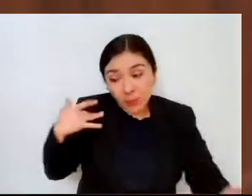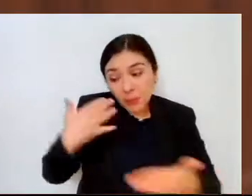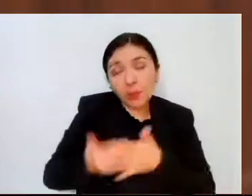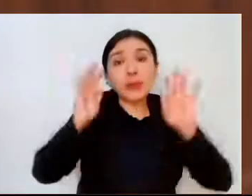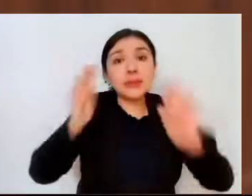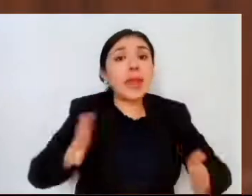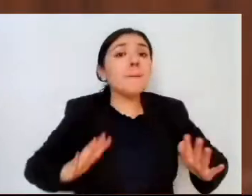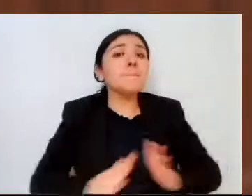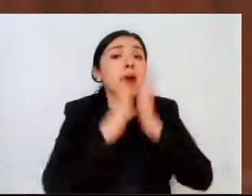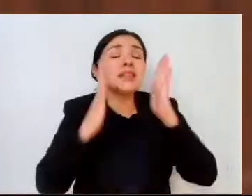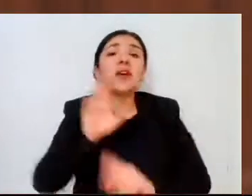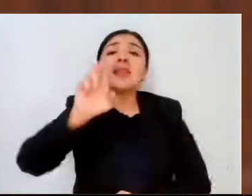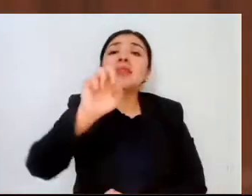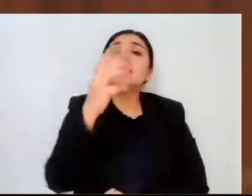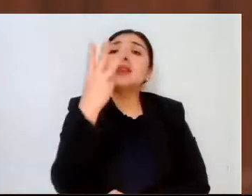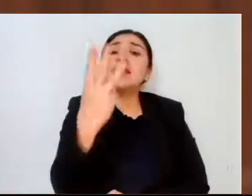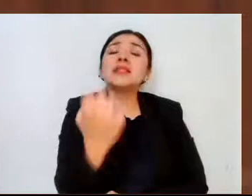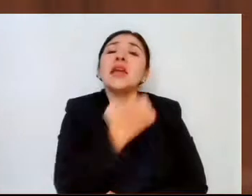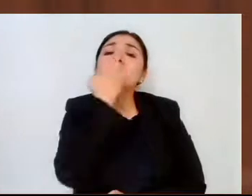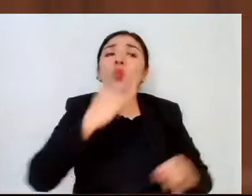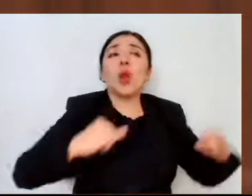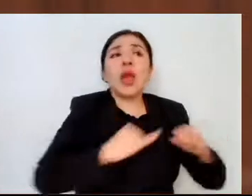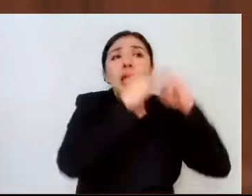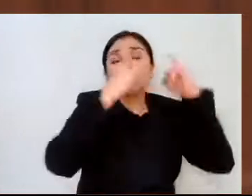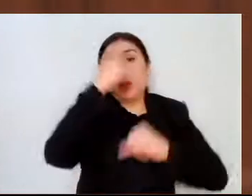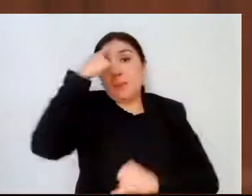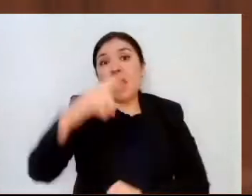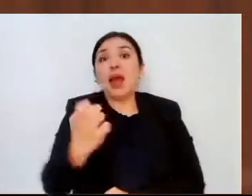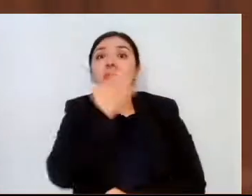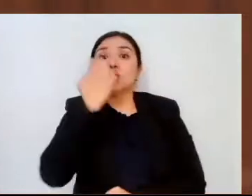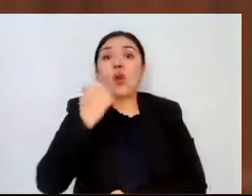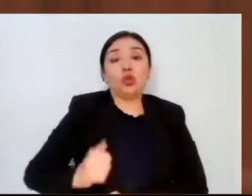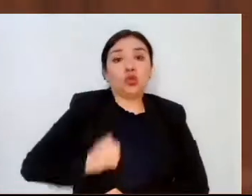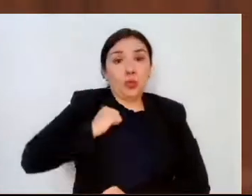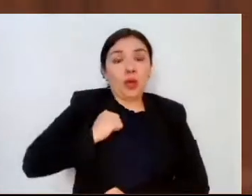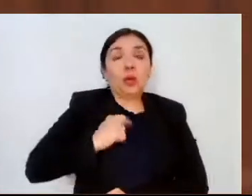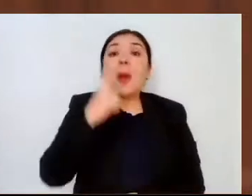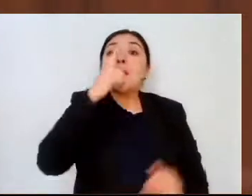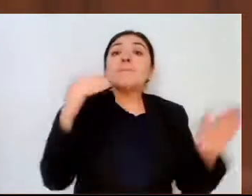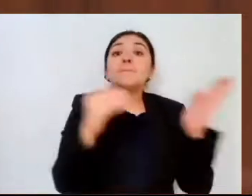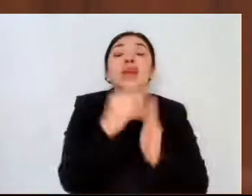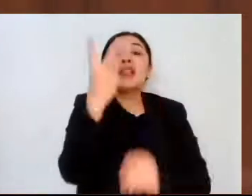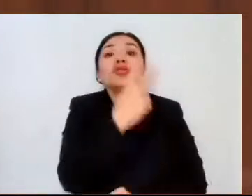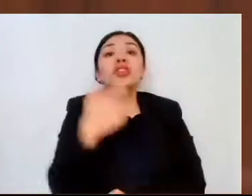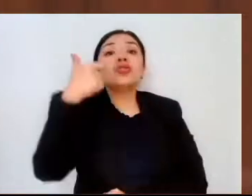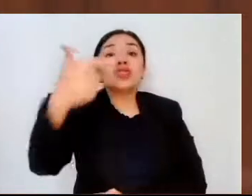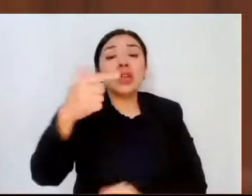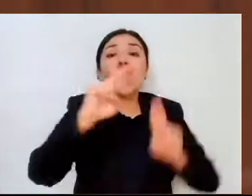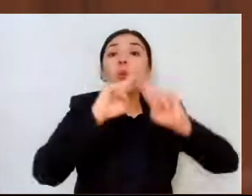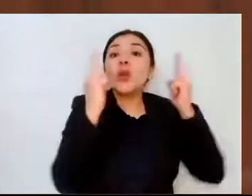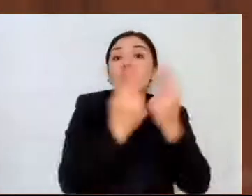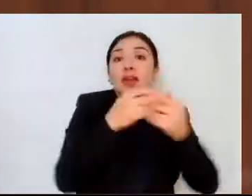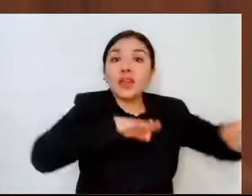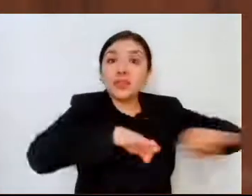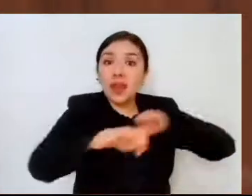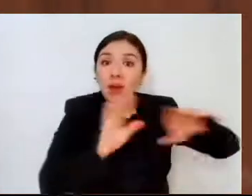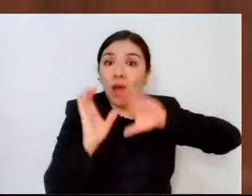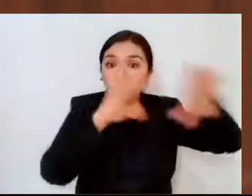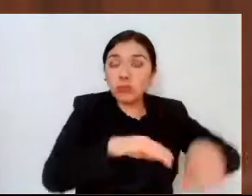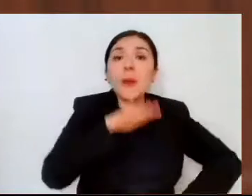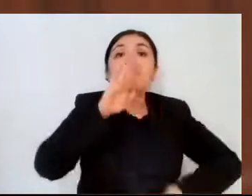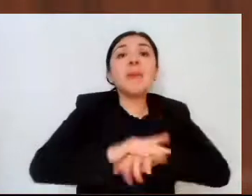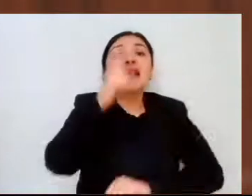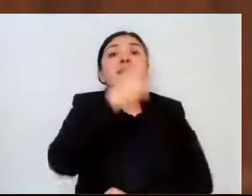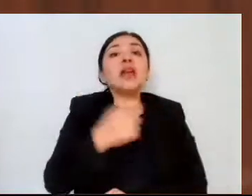instituciones de educación superior, 1,207 unidades económicas y 101 asociaciones empresariales,